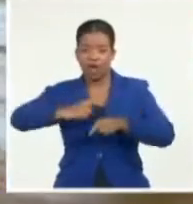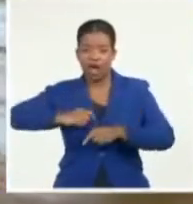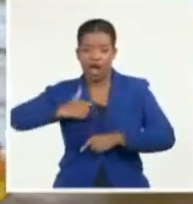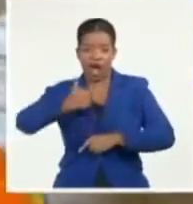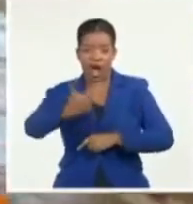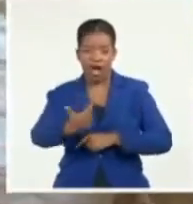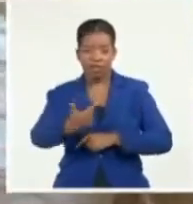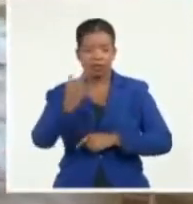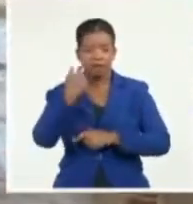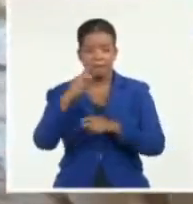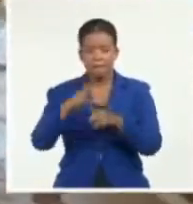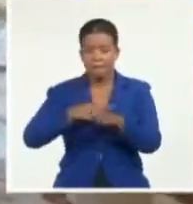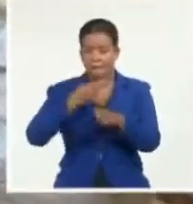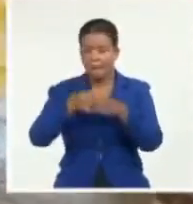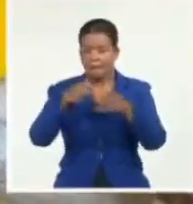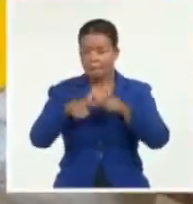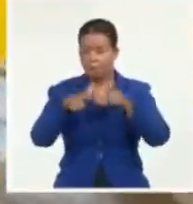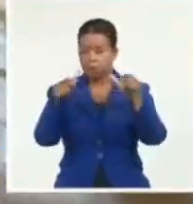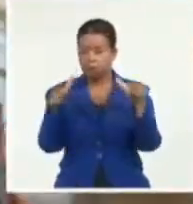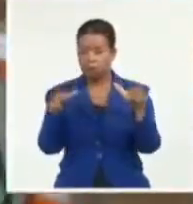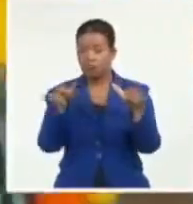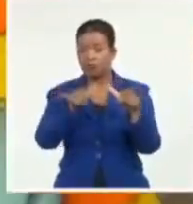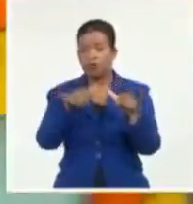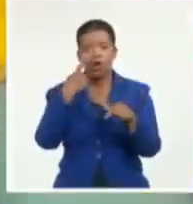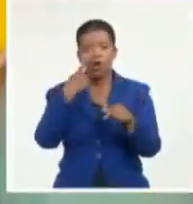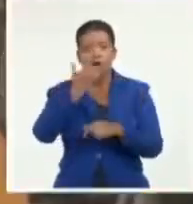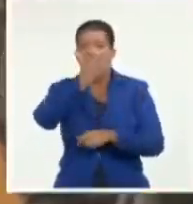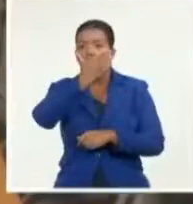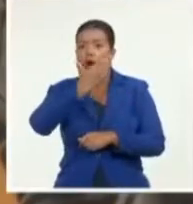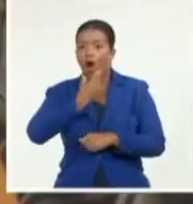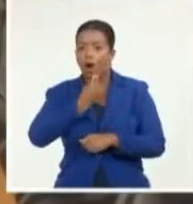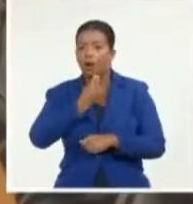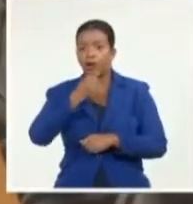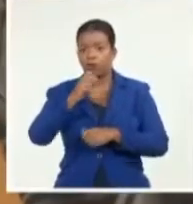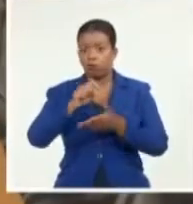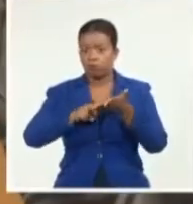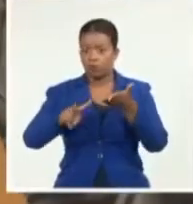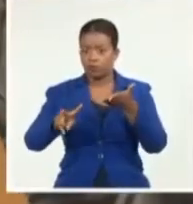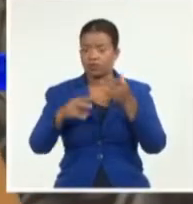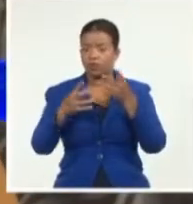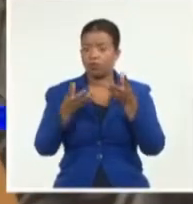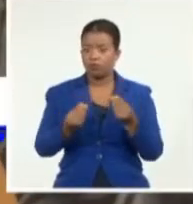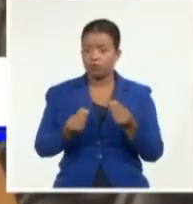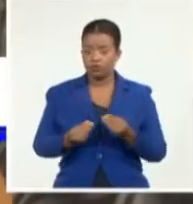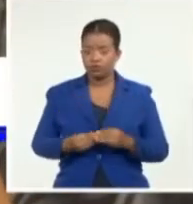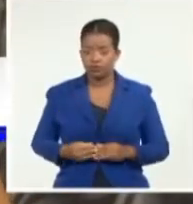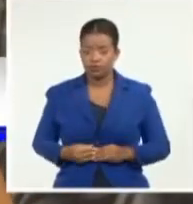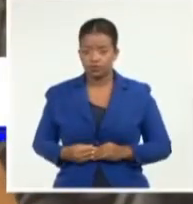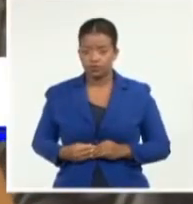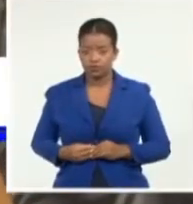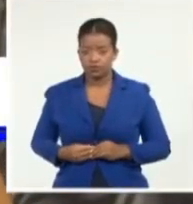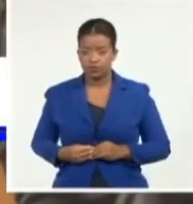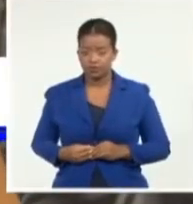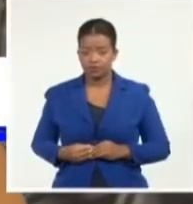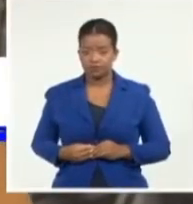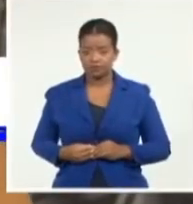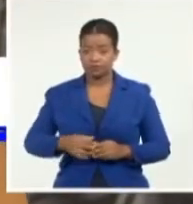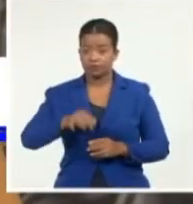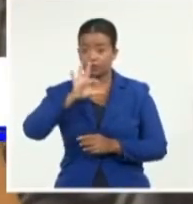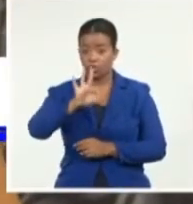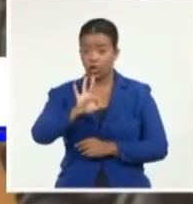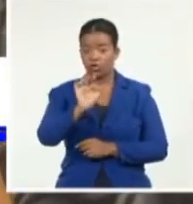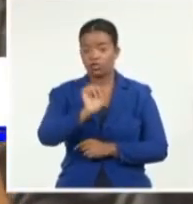mayor representación y resultó notable el talento joven de la provincia. Dimos ocho premios en la categoría música